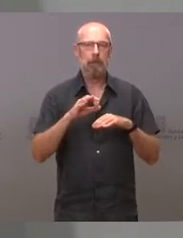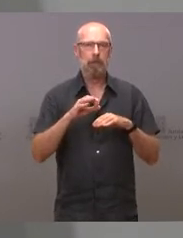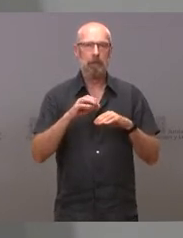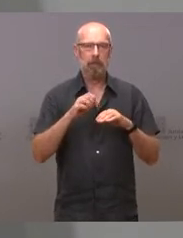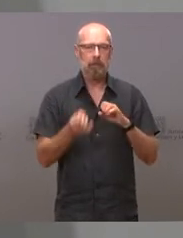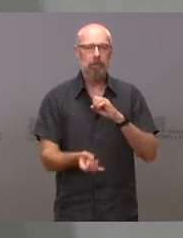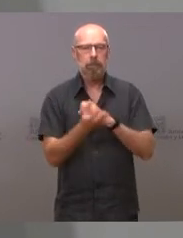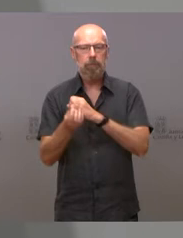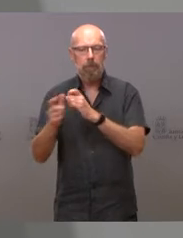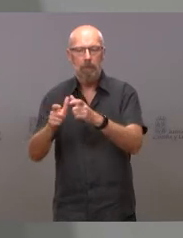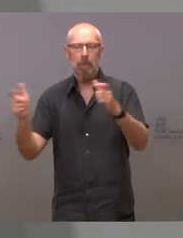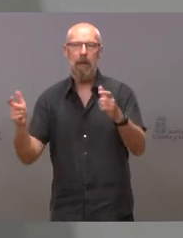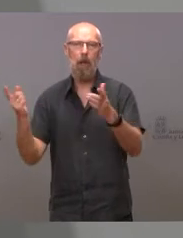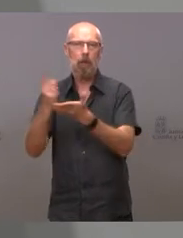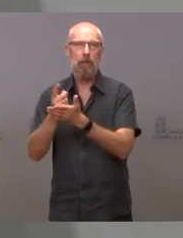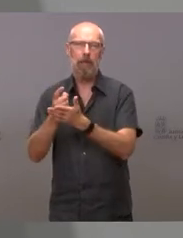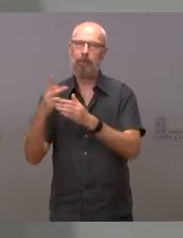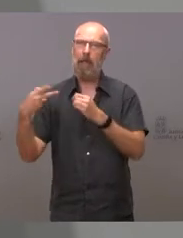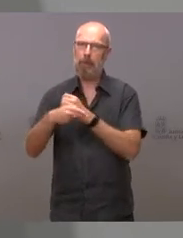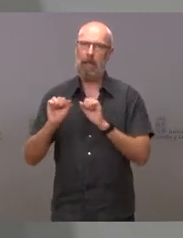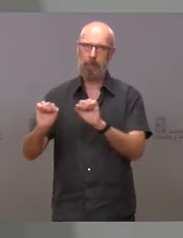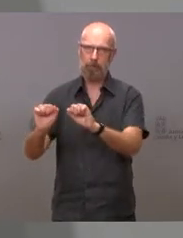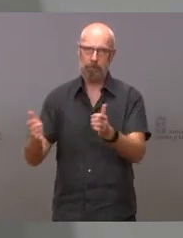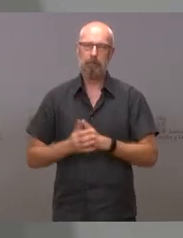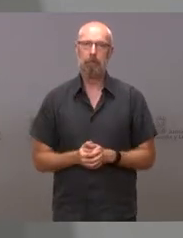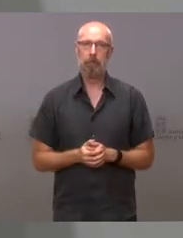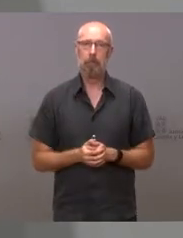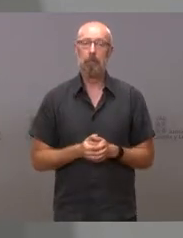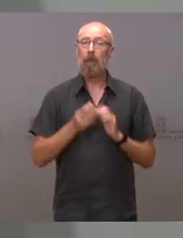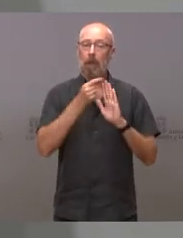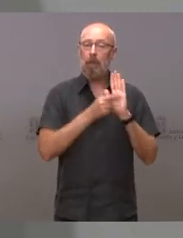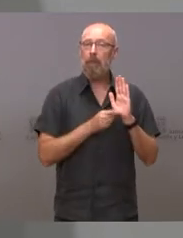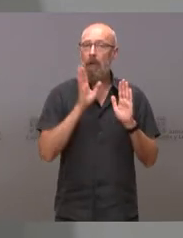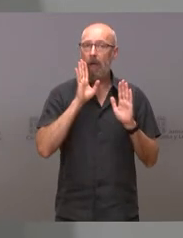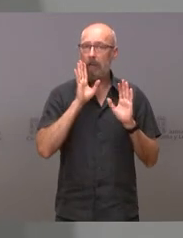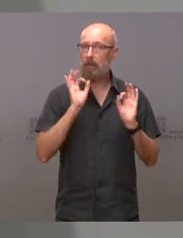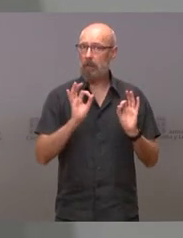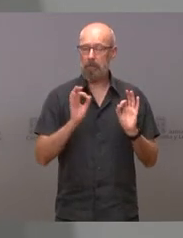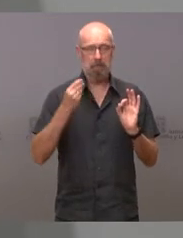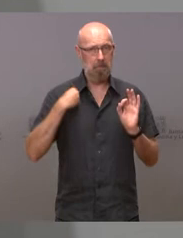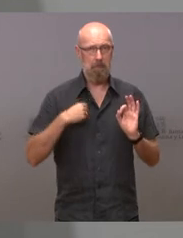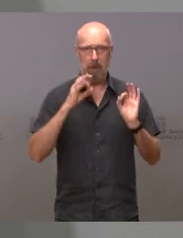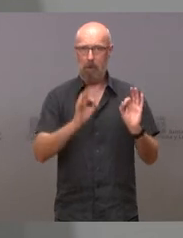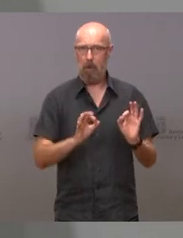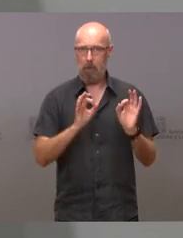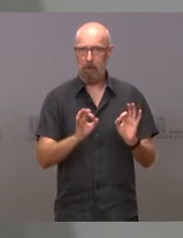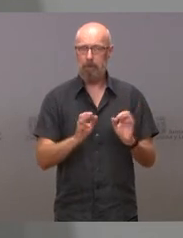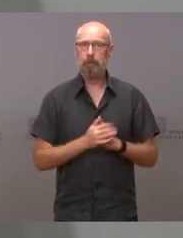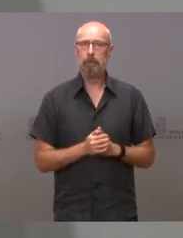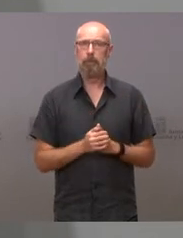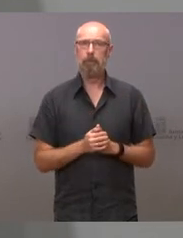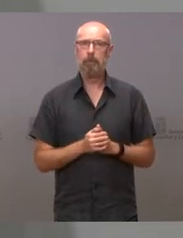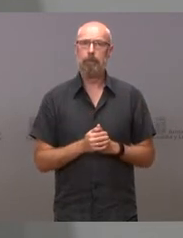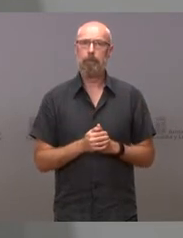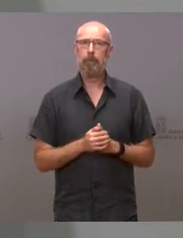de incidencia. Son las mismas medidas que estaban en curso y sí que